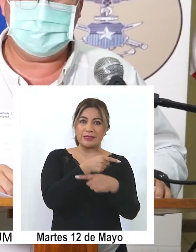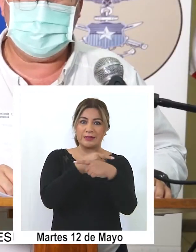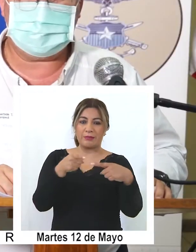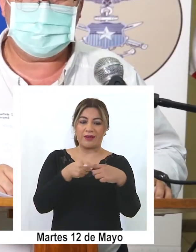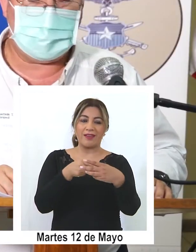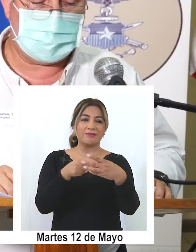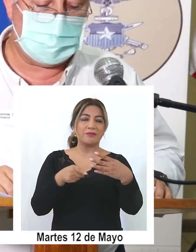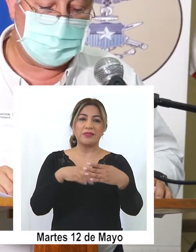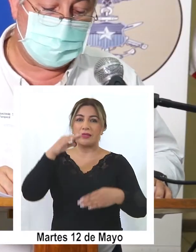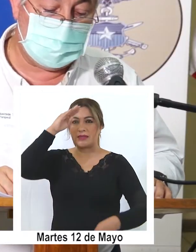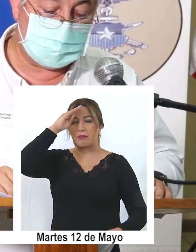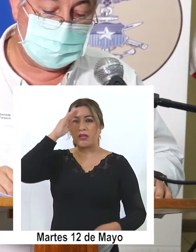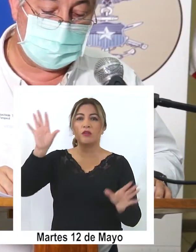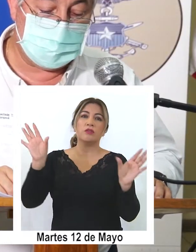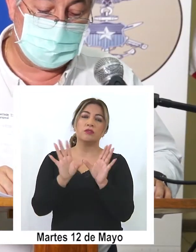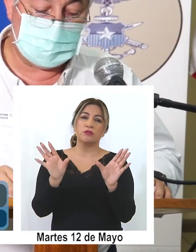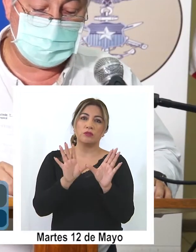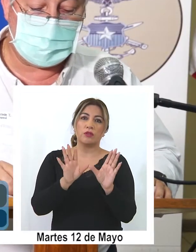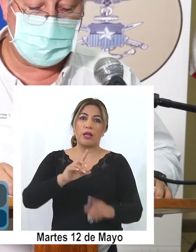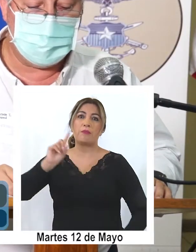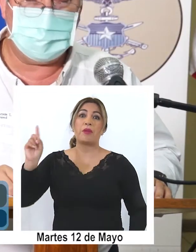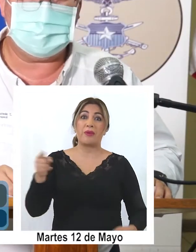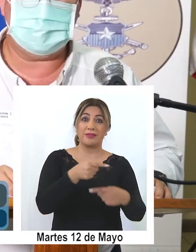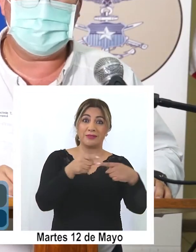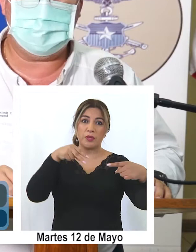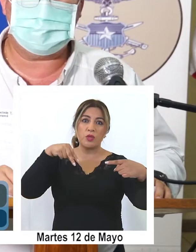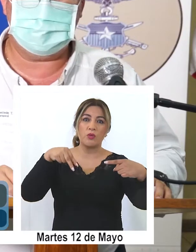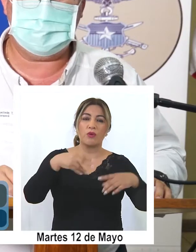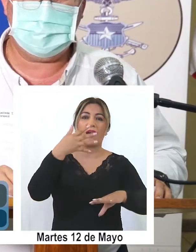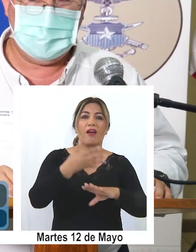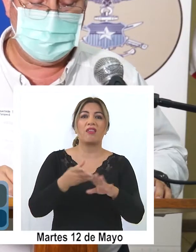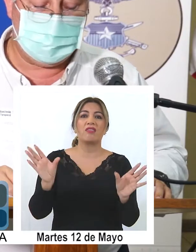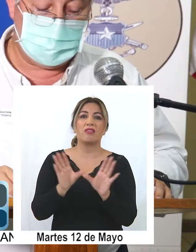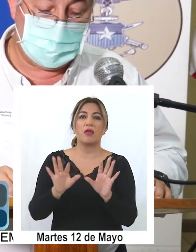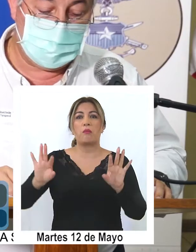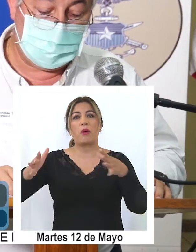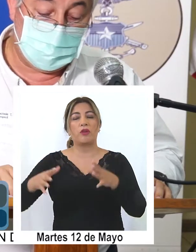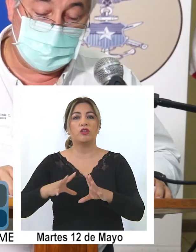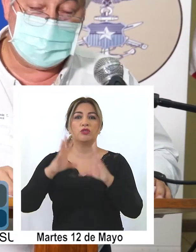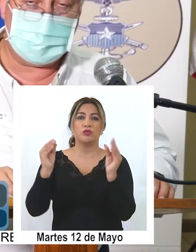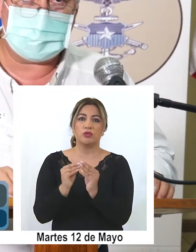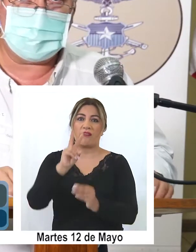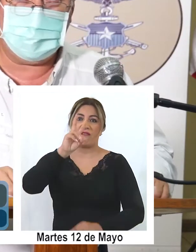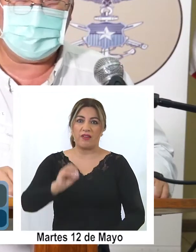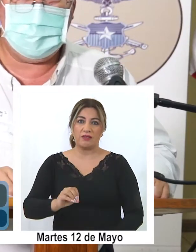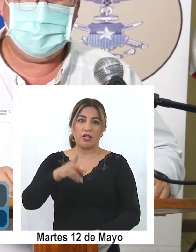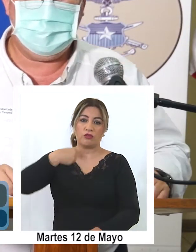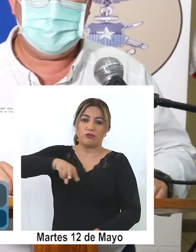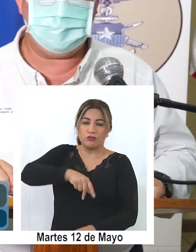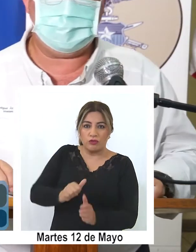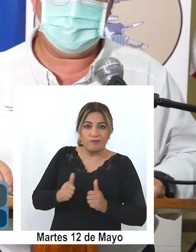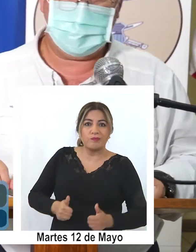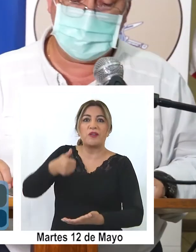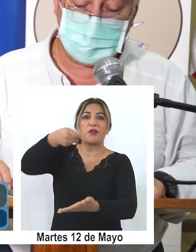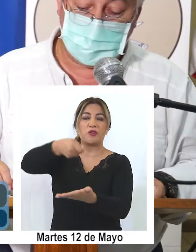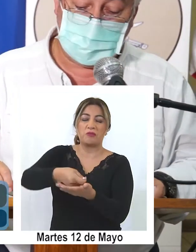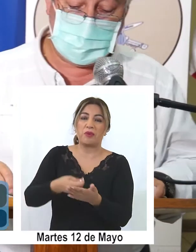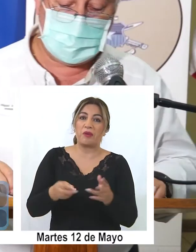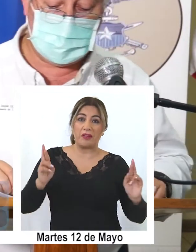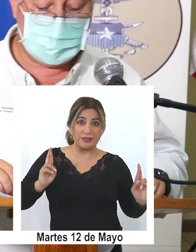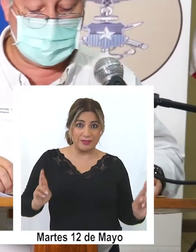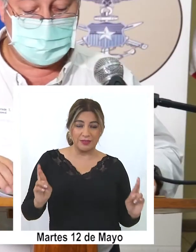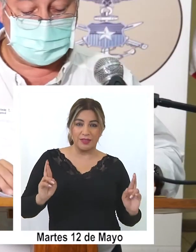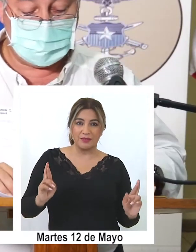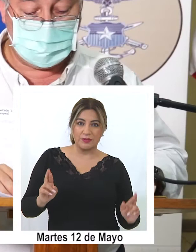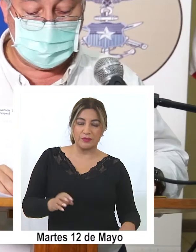tendríamos 10, para que la primera semana de junio tendríamos otros 10 ventiladores de los 20 que se han comprado. Esperemos, ¿no es cierto?,